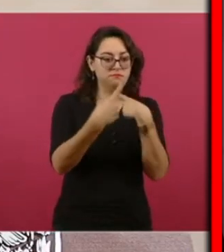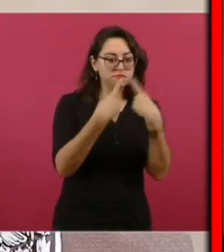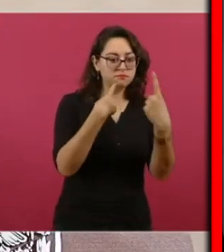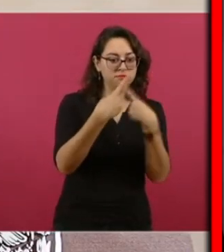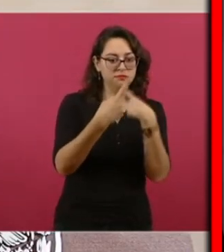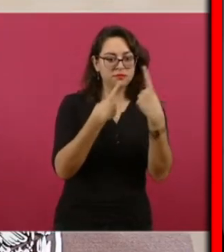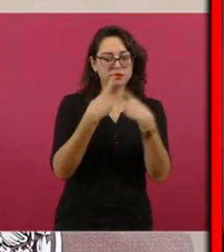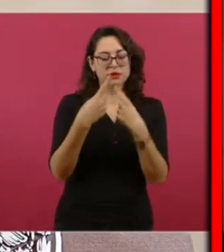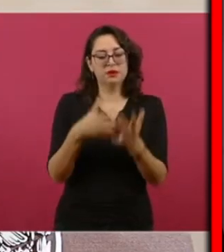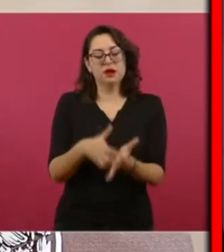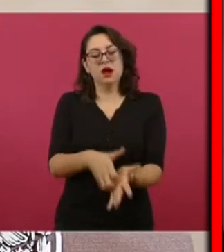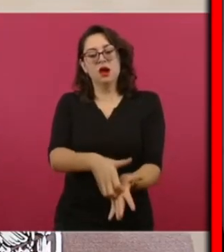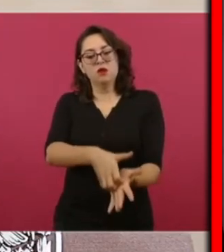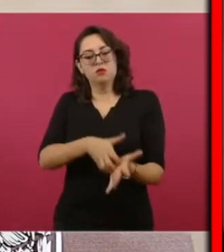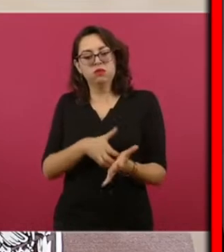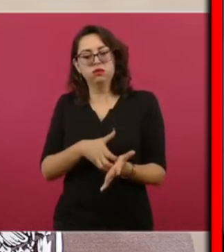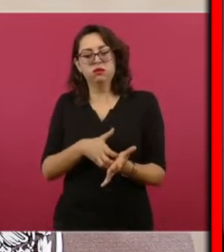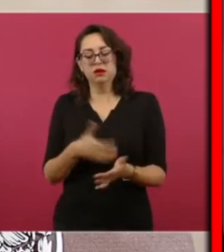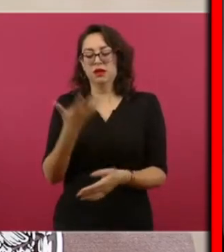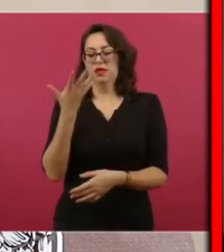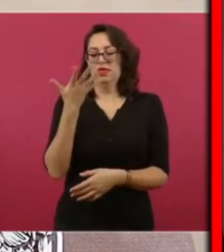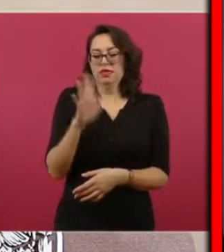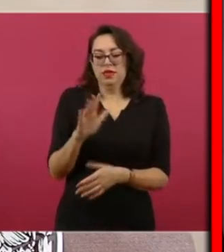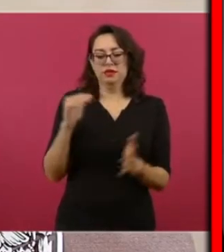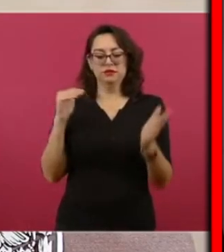se mantuvieron los contratos